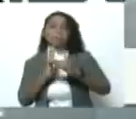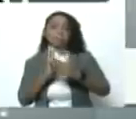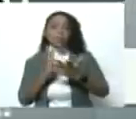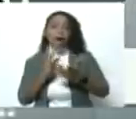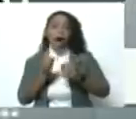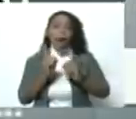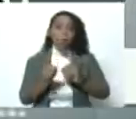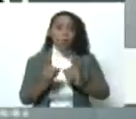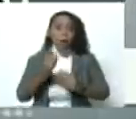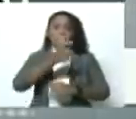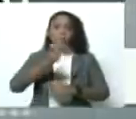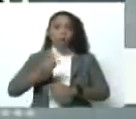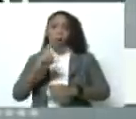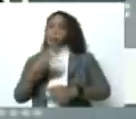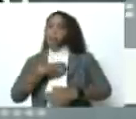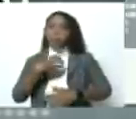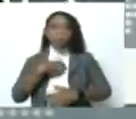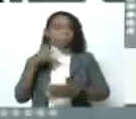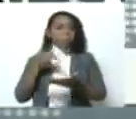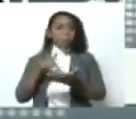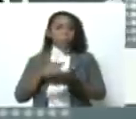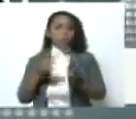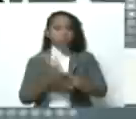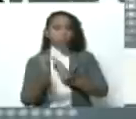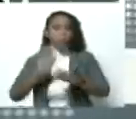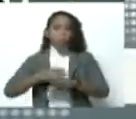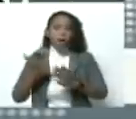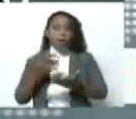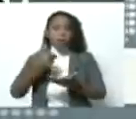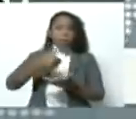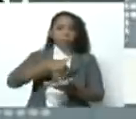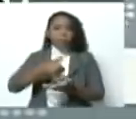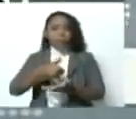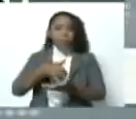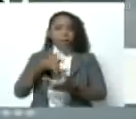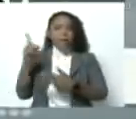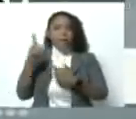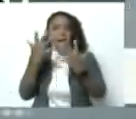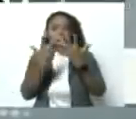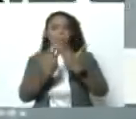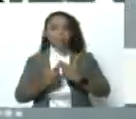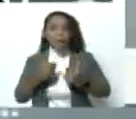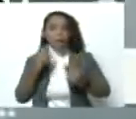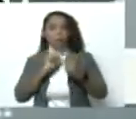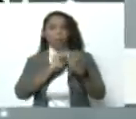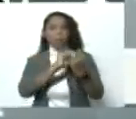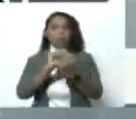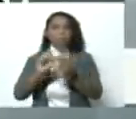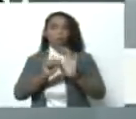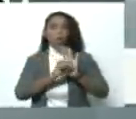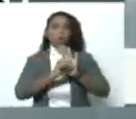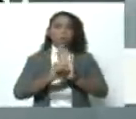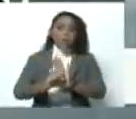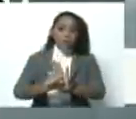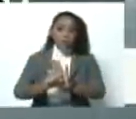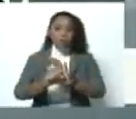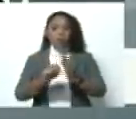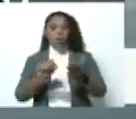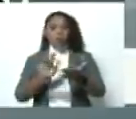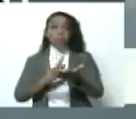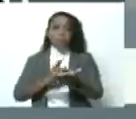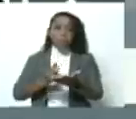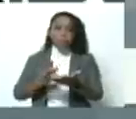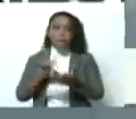que hubo algunos candidatos que no pudieron participar porque tenían una habilitación administrativa, el debate sobre los símbolos de las tarjetas. Es decir,